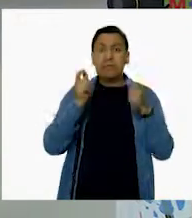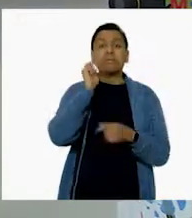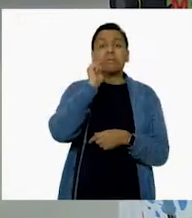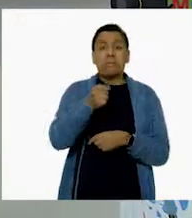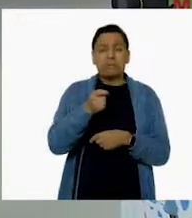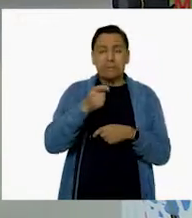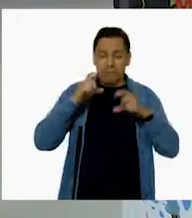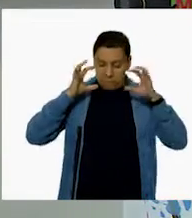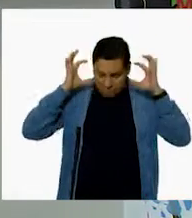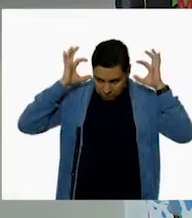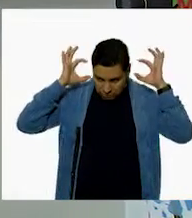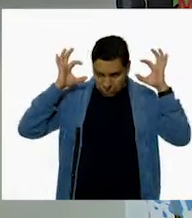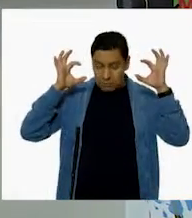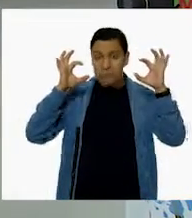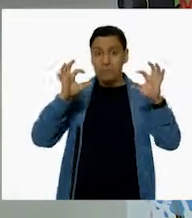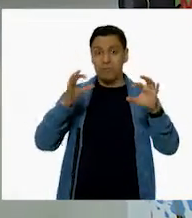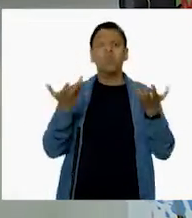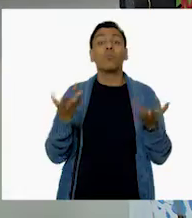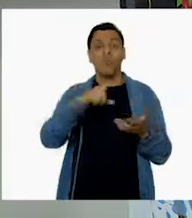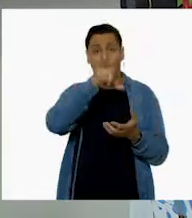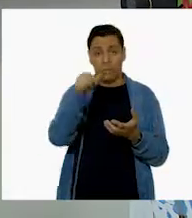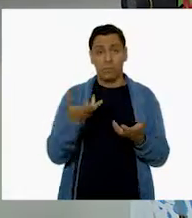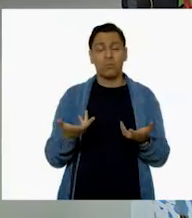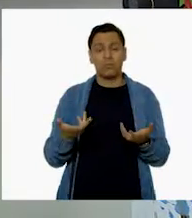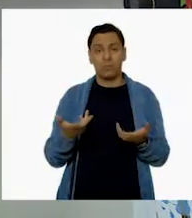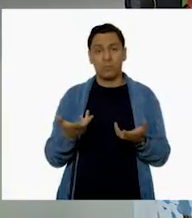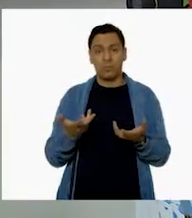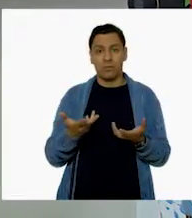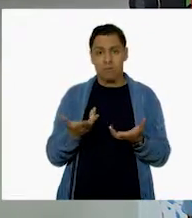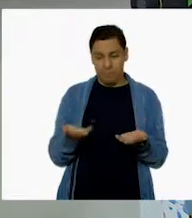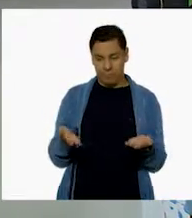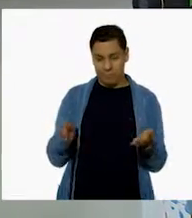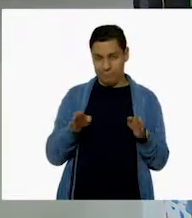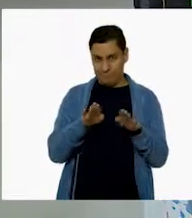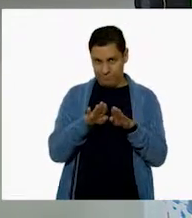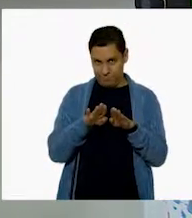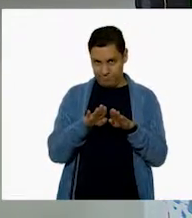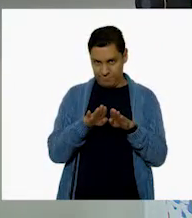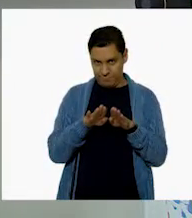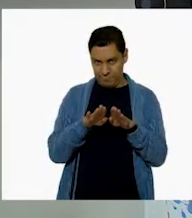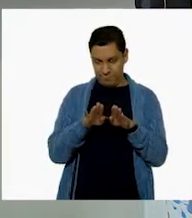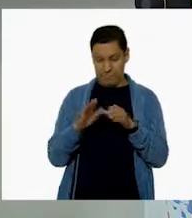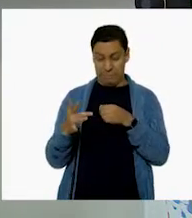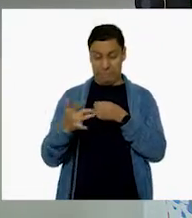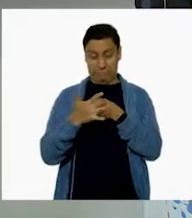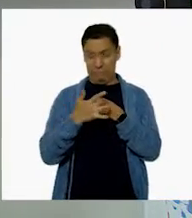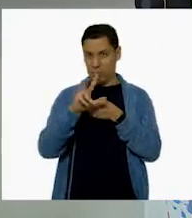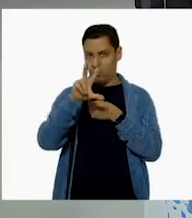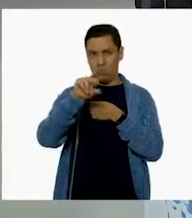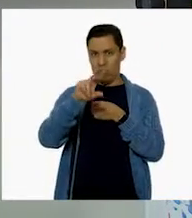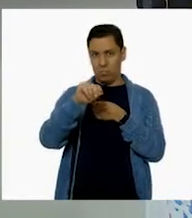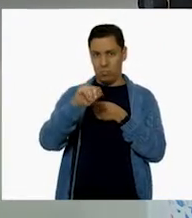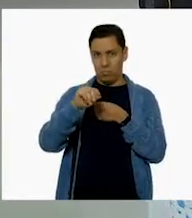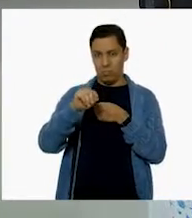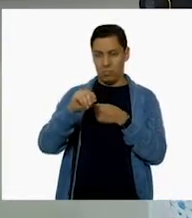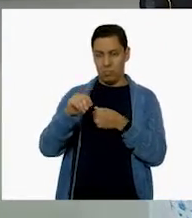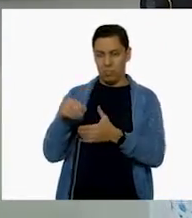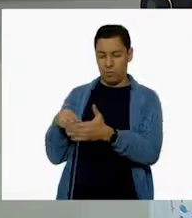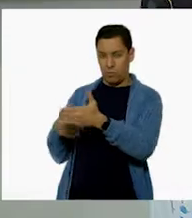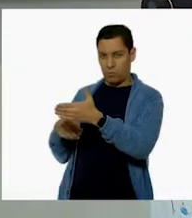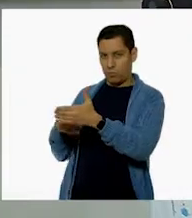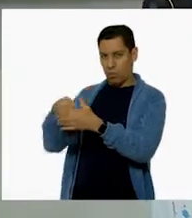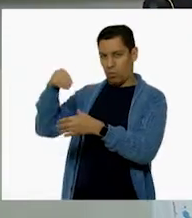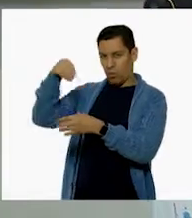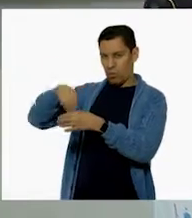retirar los elásticos que están en las orejas, después lo doblamos por las orillas y sin tocar la parte del centro, así lo